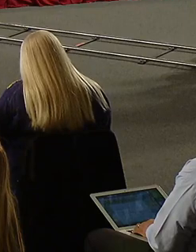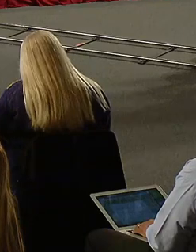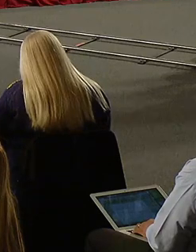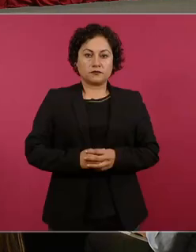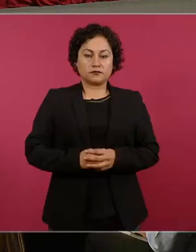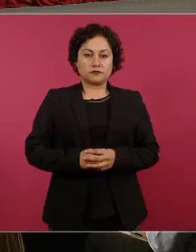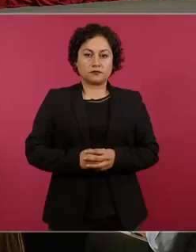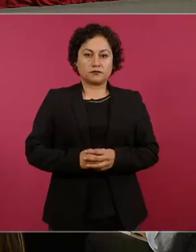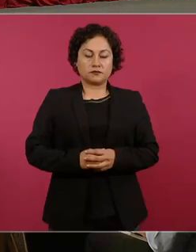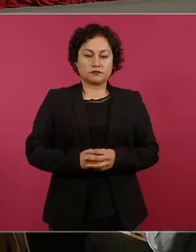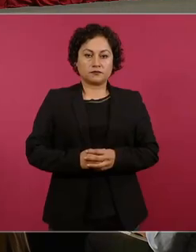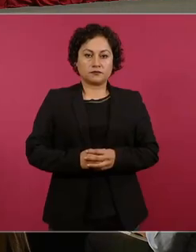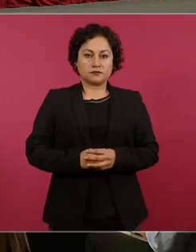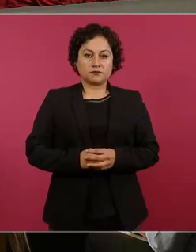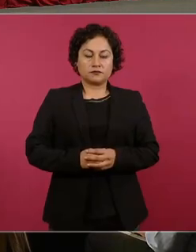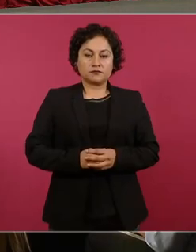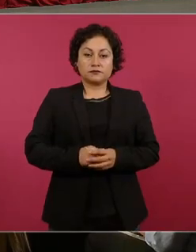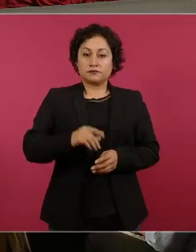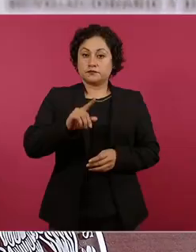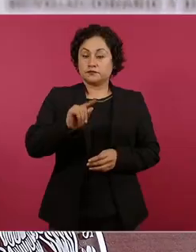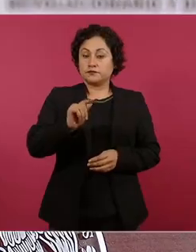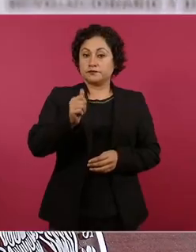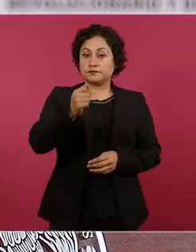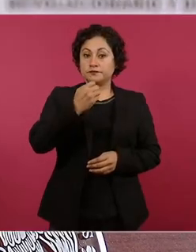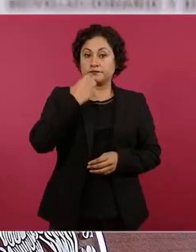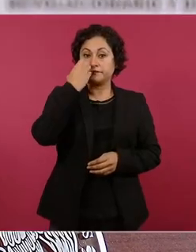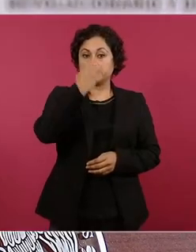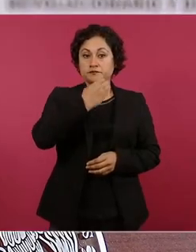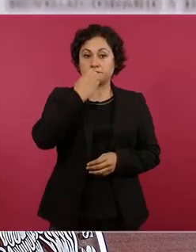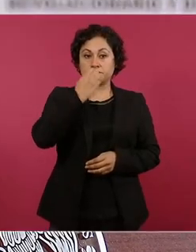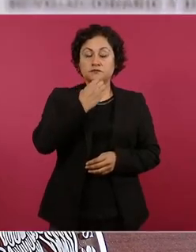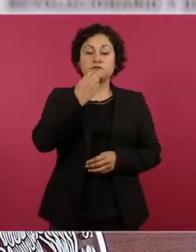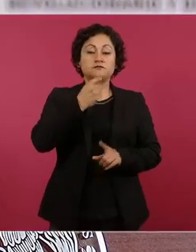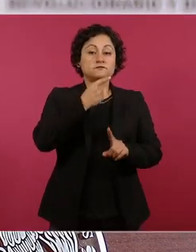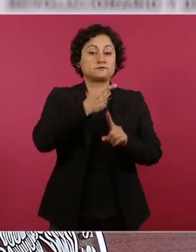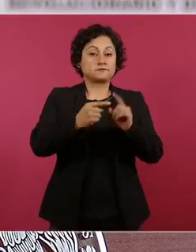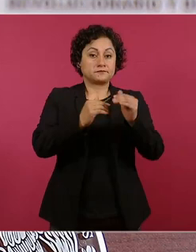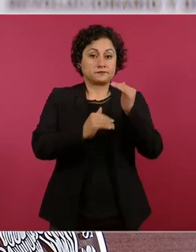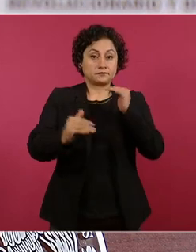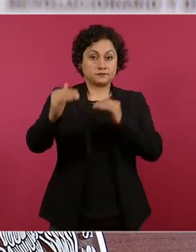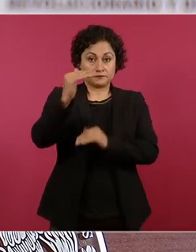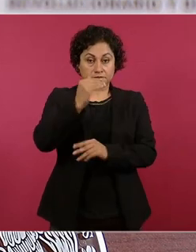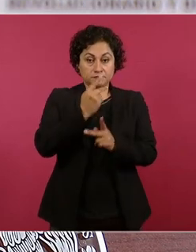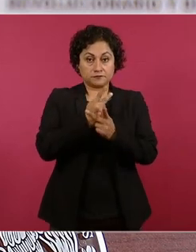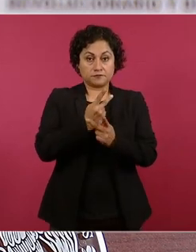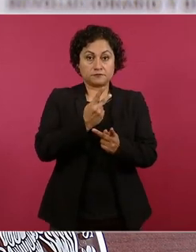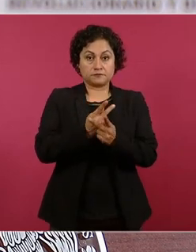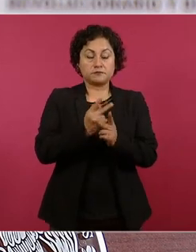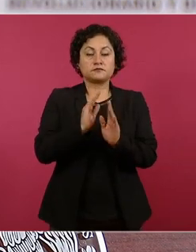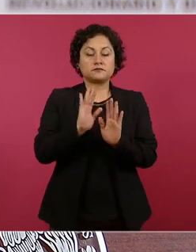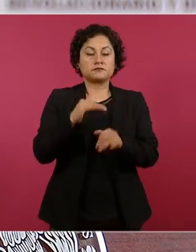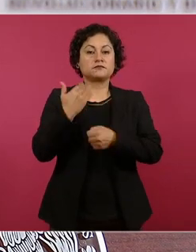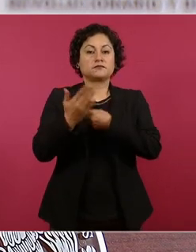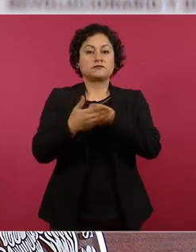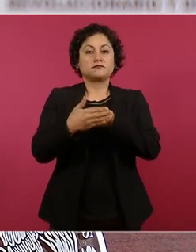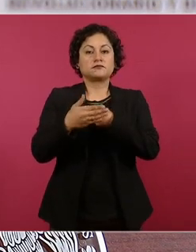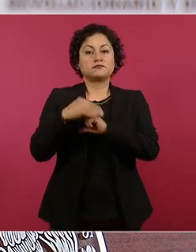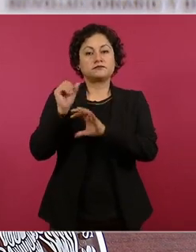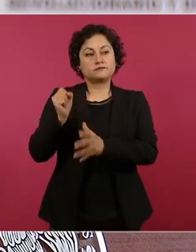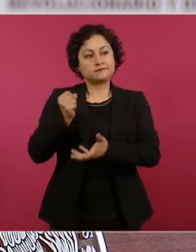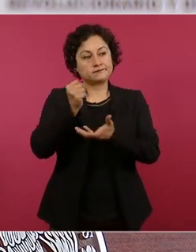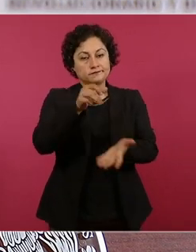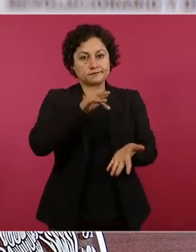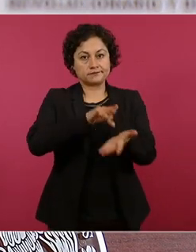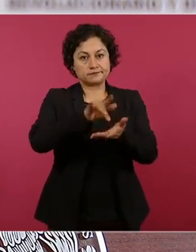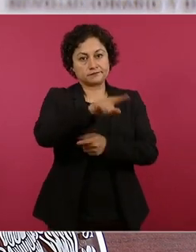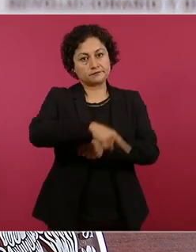escuelas de educación media superior están por recibir el apoyo económico para su reconstrucción. En el caso